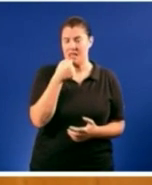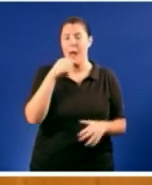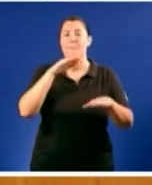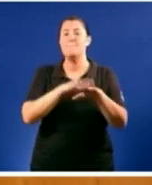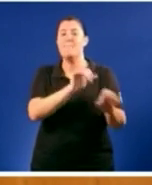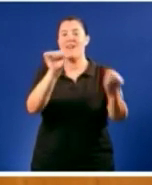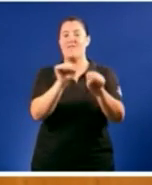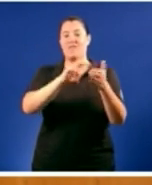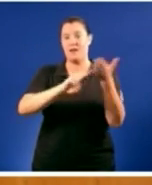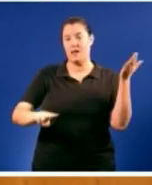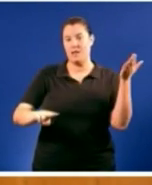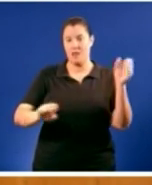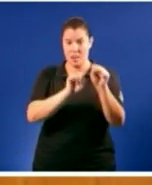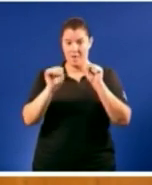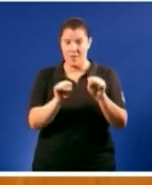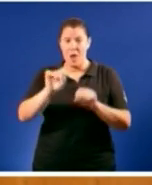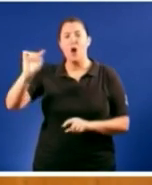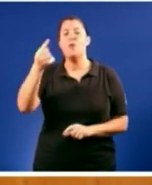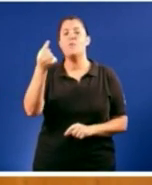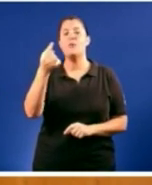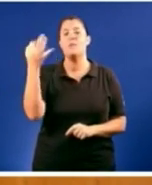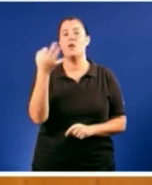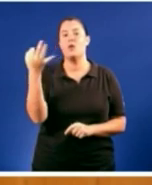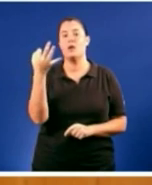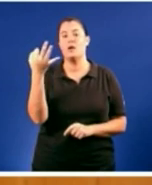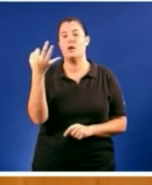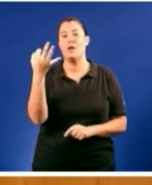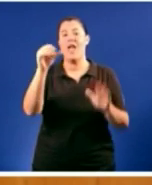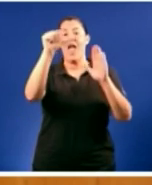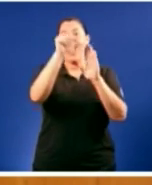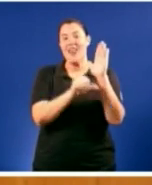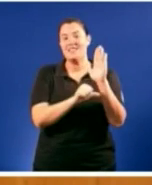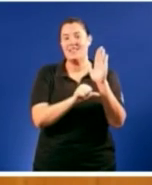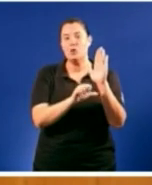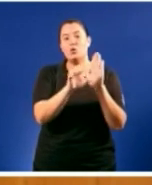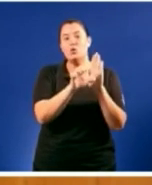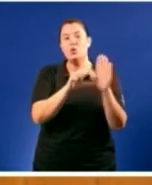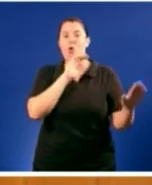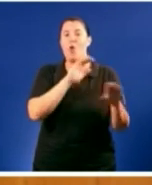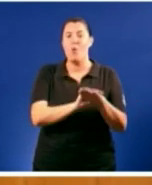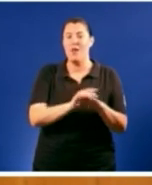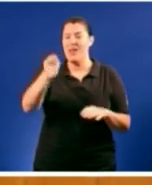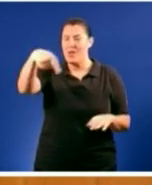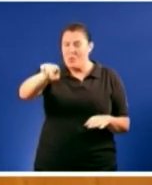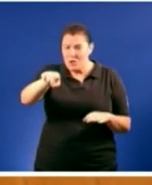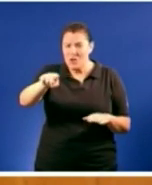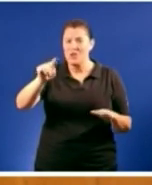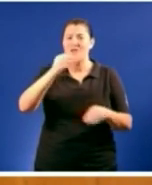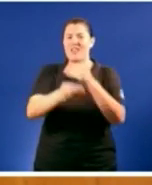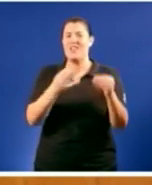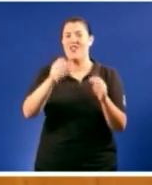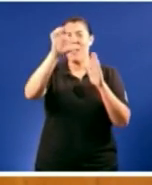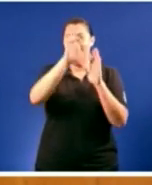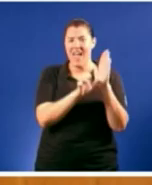defender Galiza o primeiro é cumprir o Estatuto. Cando vostedes convertiron o Estatuto da